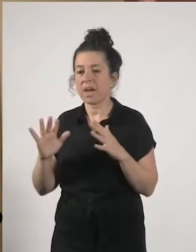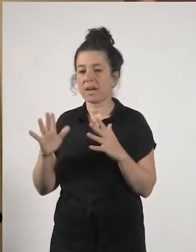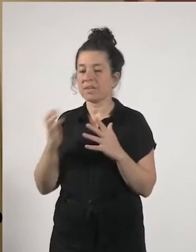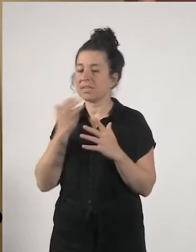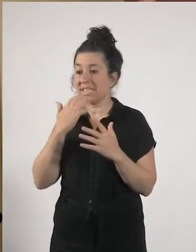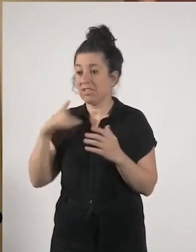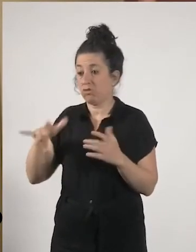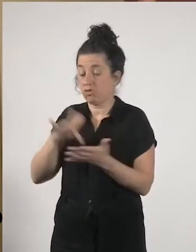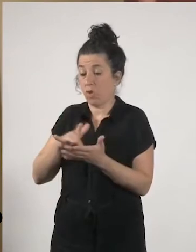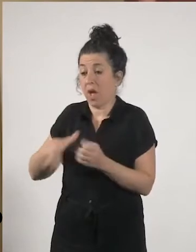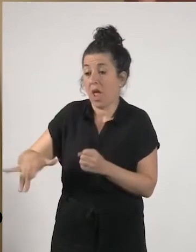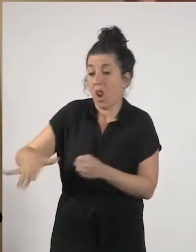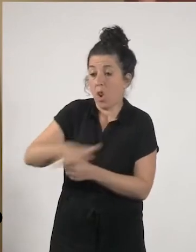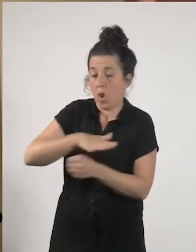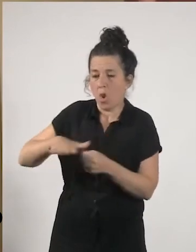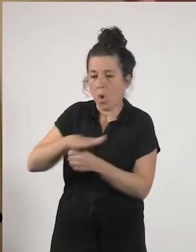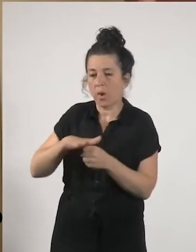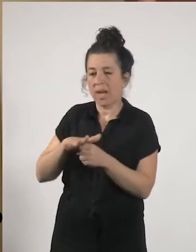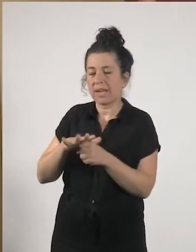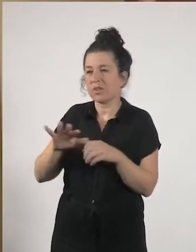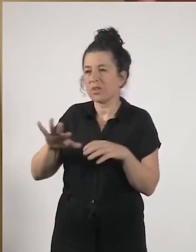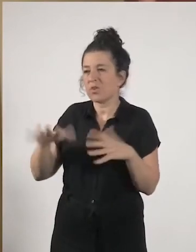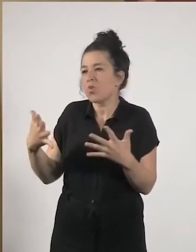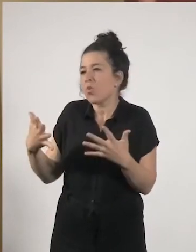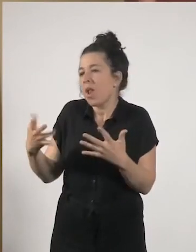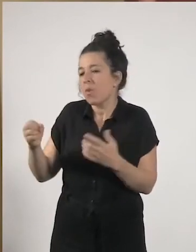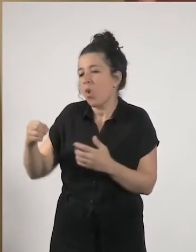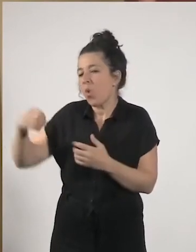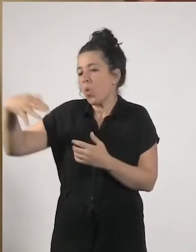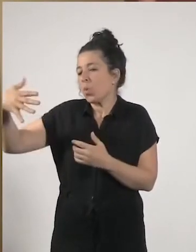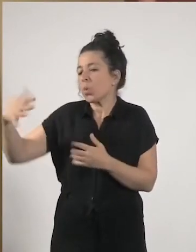lucecitas habéis visto en este en este camino Merche